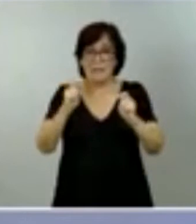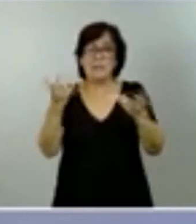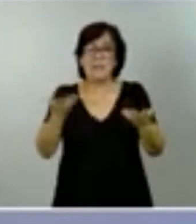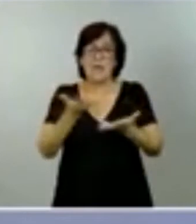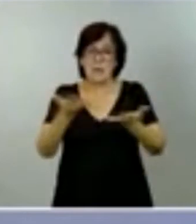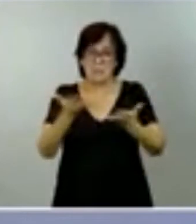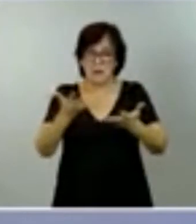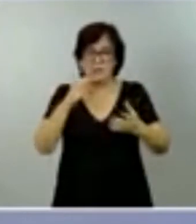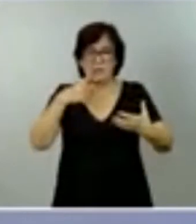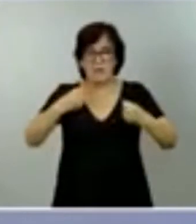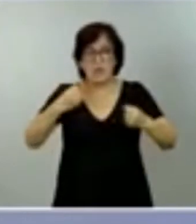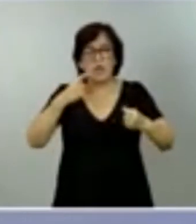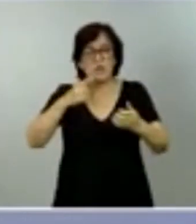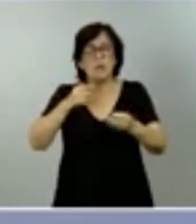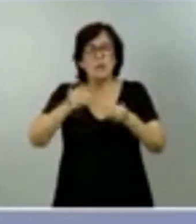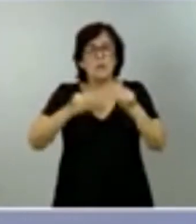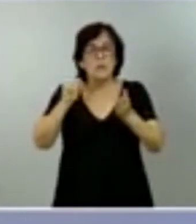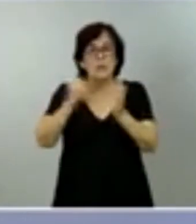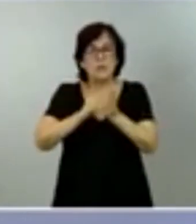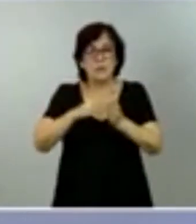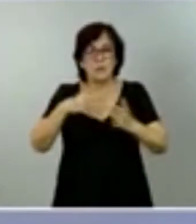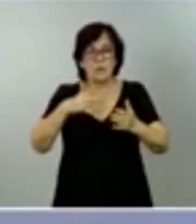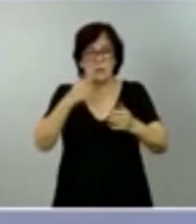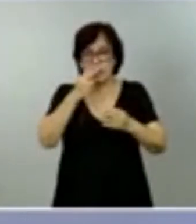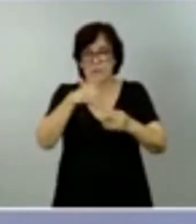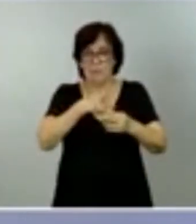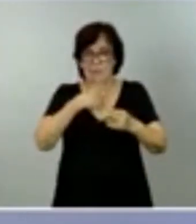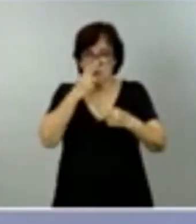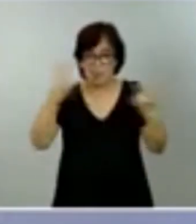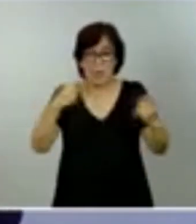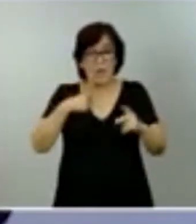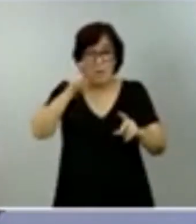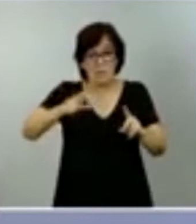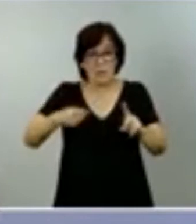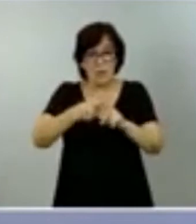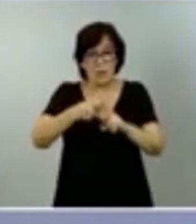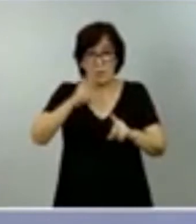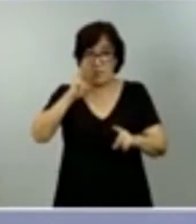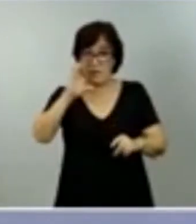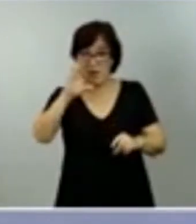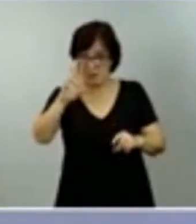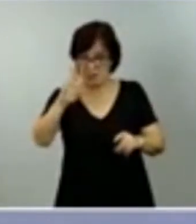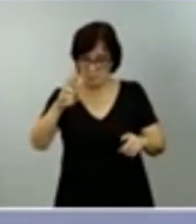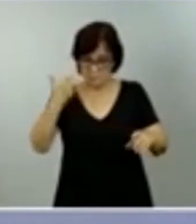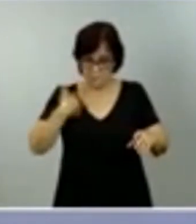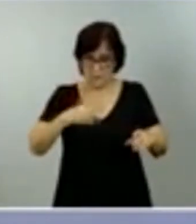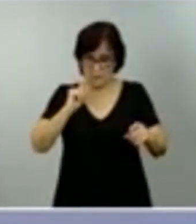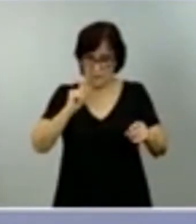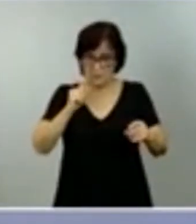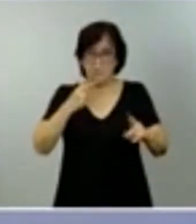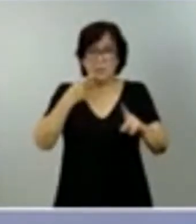Comisión de Salud Pública, es que en el caso de personas positivas por PCR, en el caso de positivos de PCR,